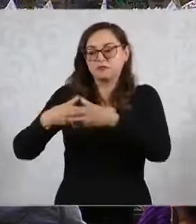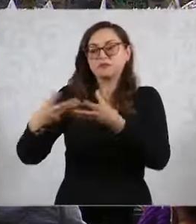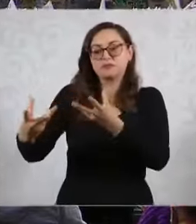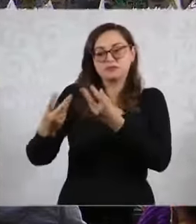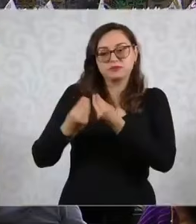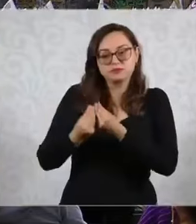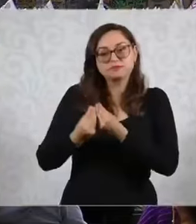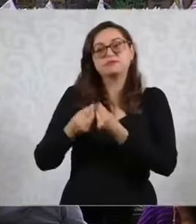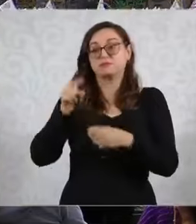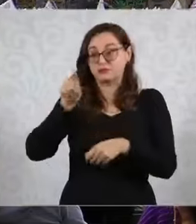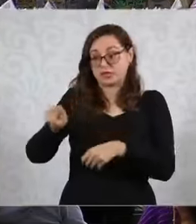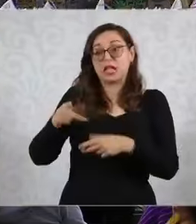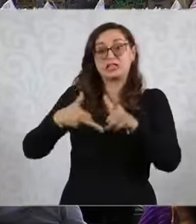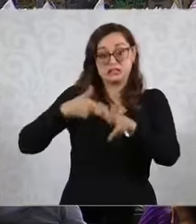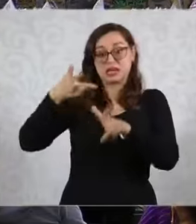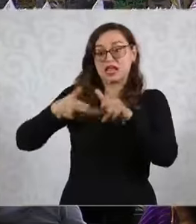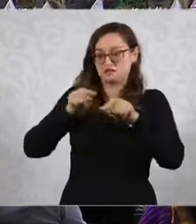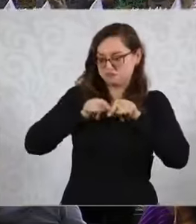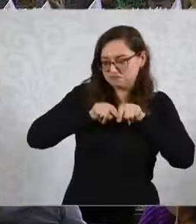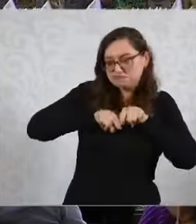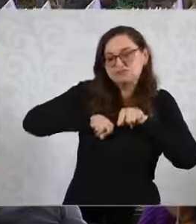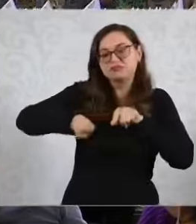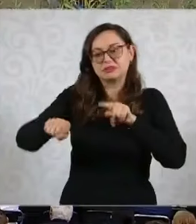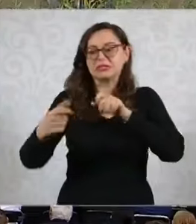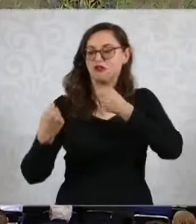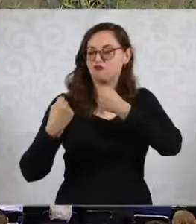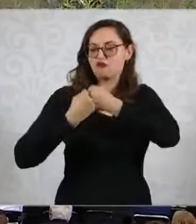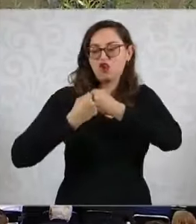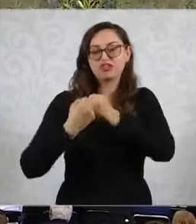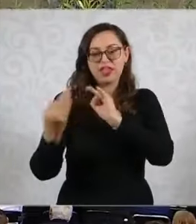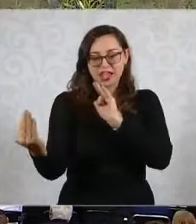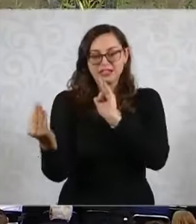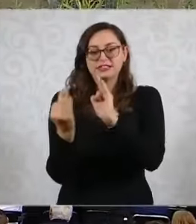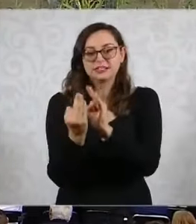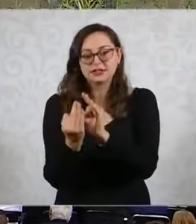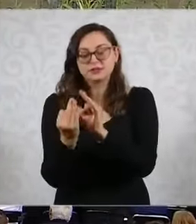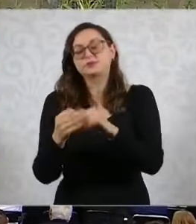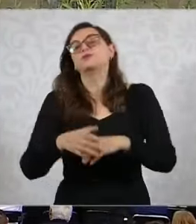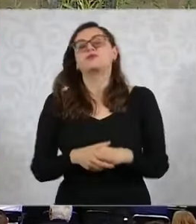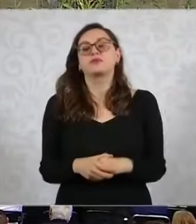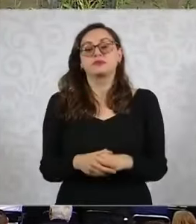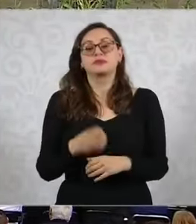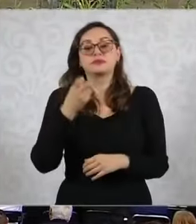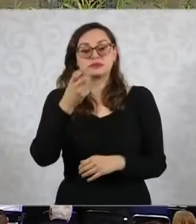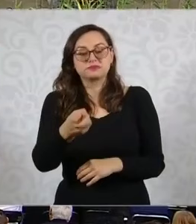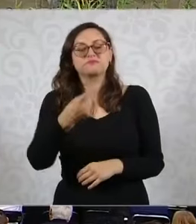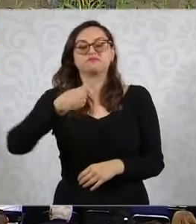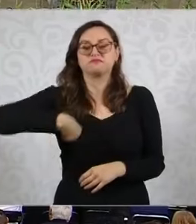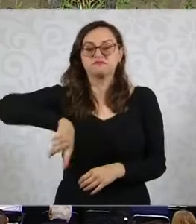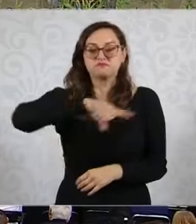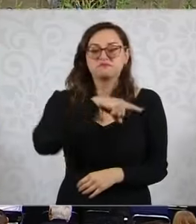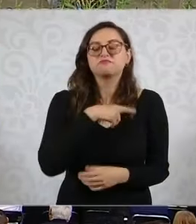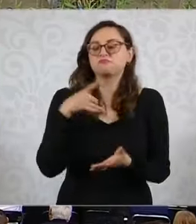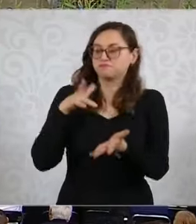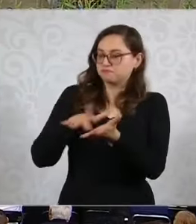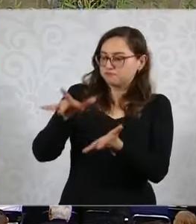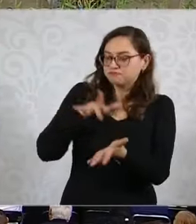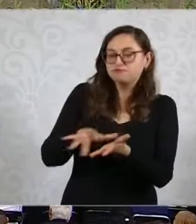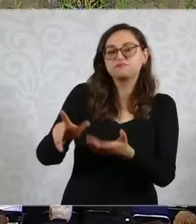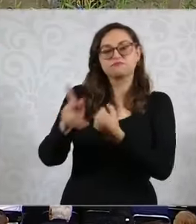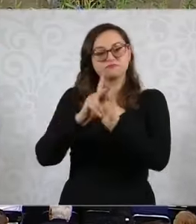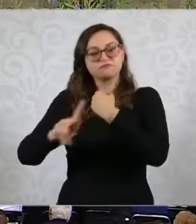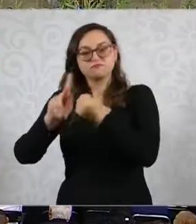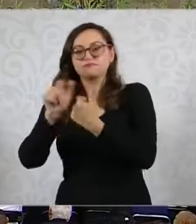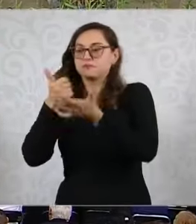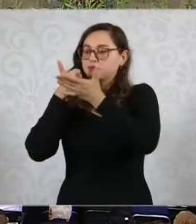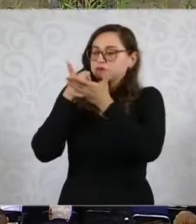Va a llegar el Tren Interoceánico a la frontera y vamos a ver, a ayudar a Guatemala, para que de ahí